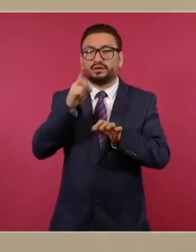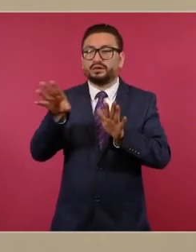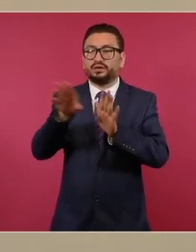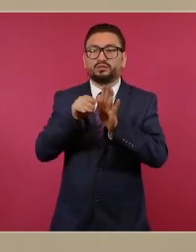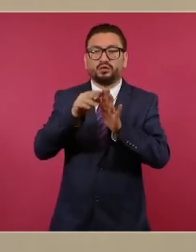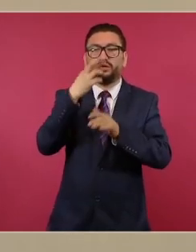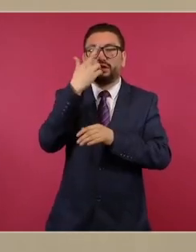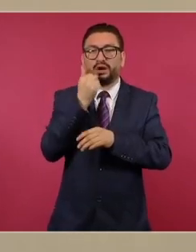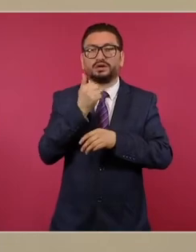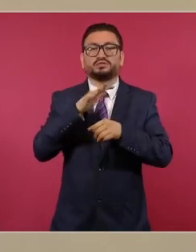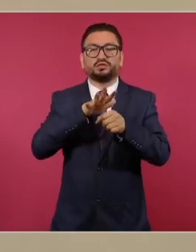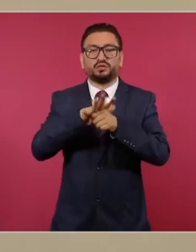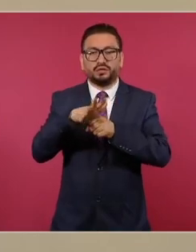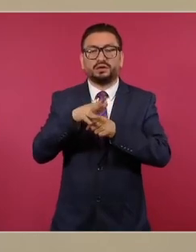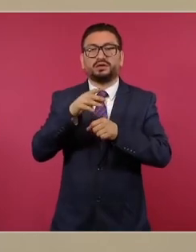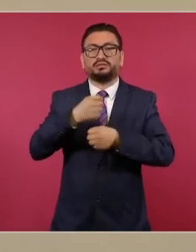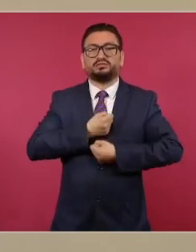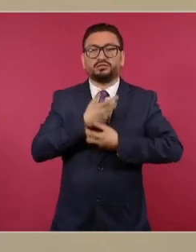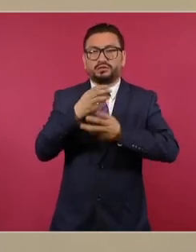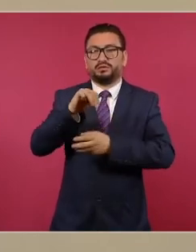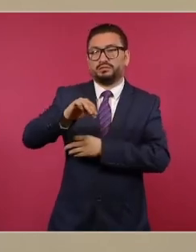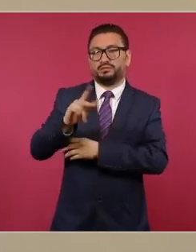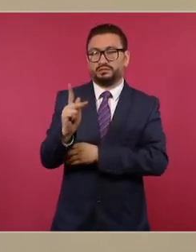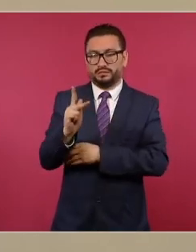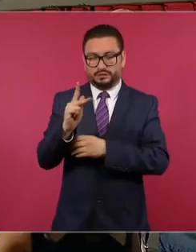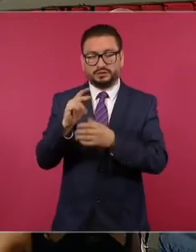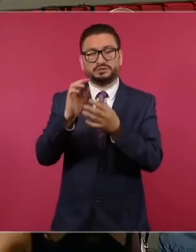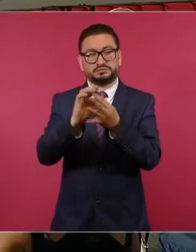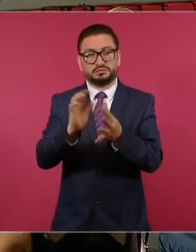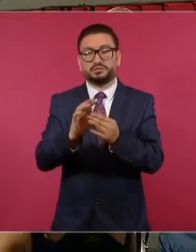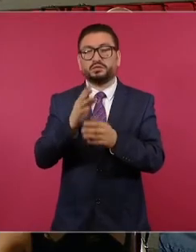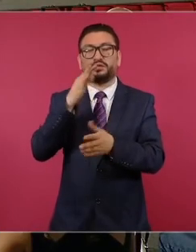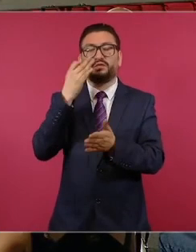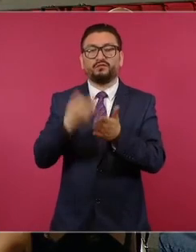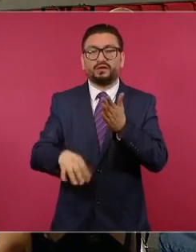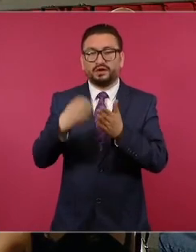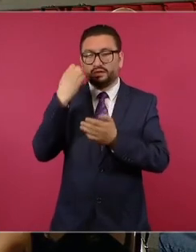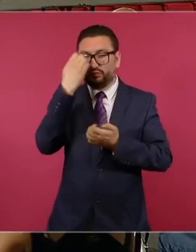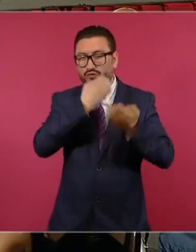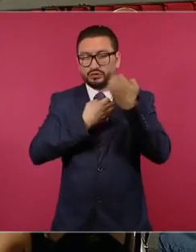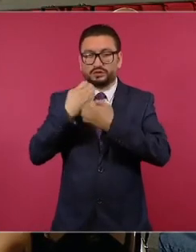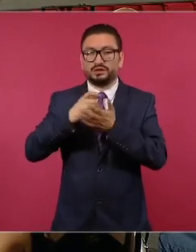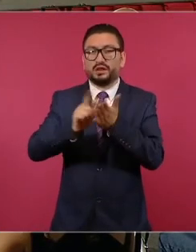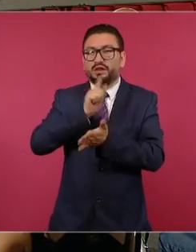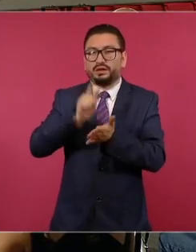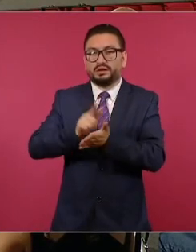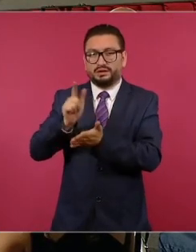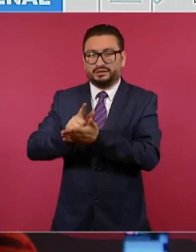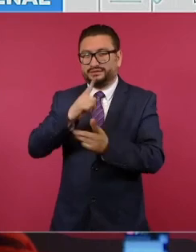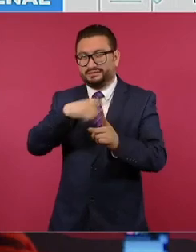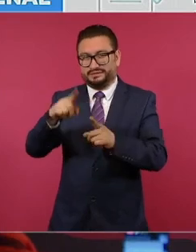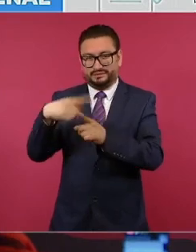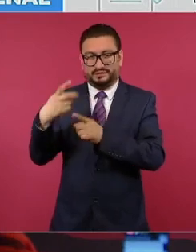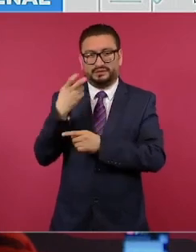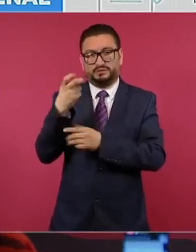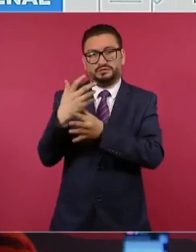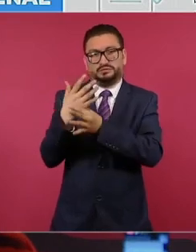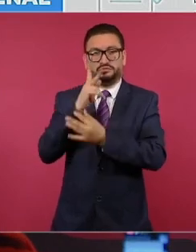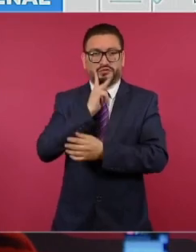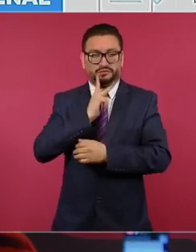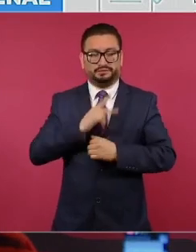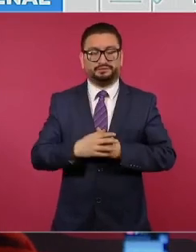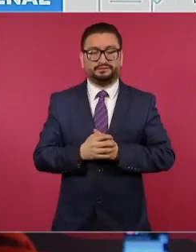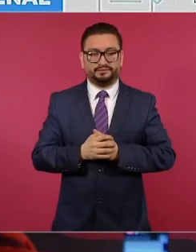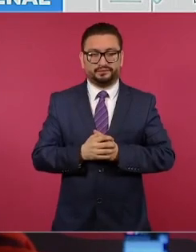las razones expuestas por el Ministerio Público y sin realizar un análisis jurídico de esos análisis o de esas pruebas.